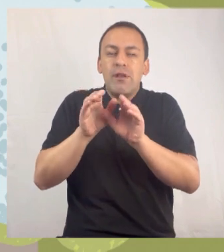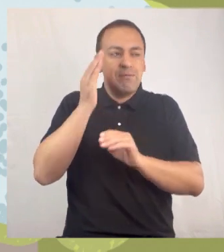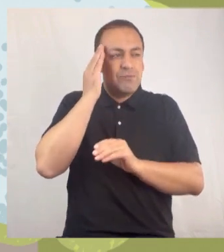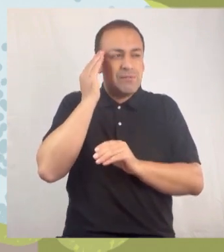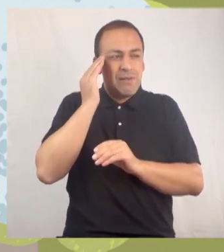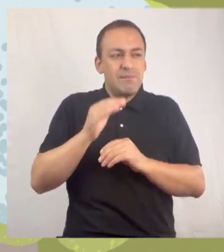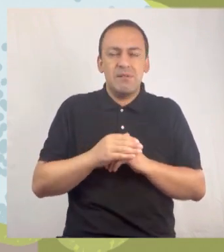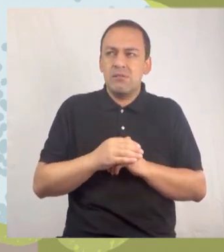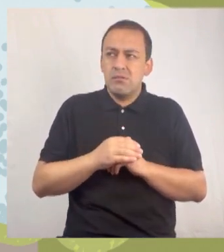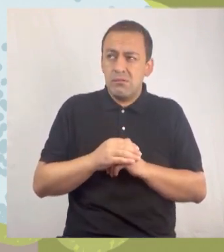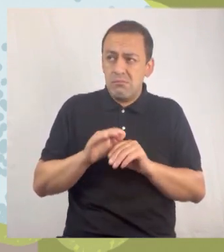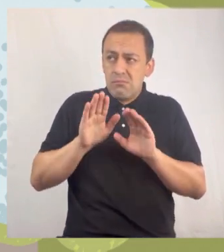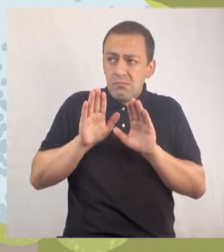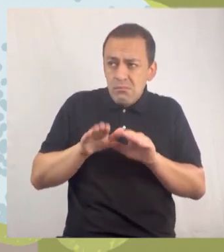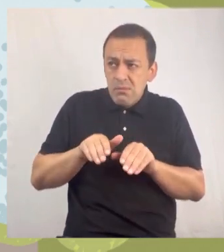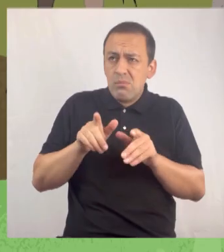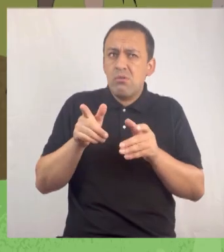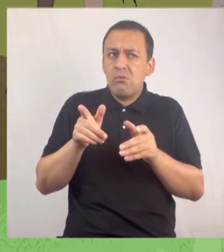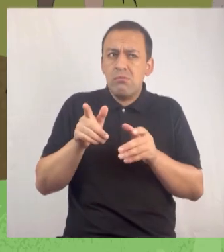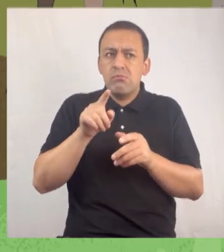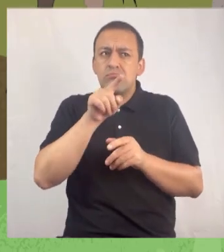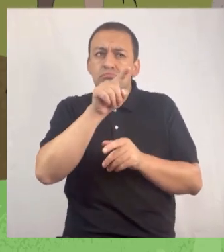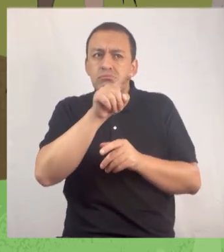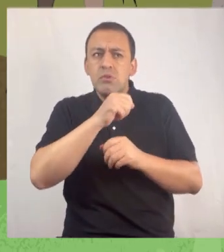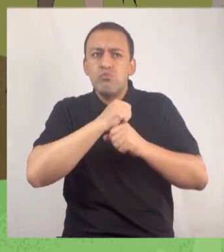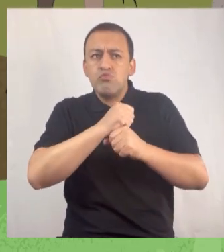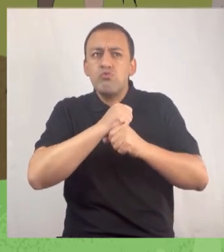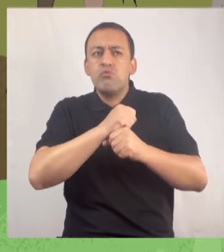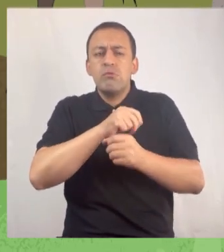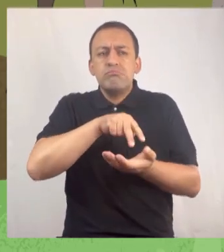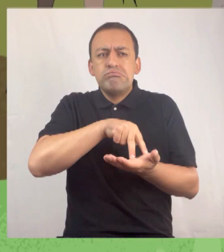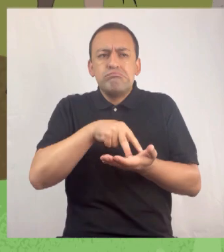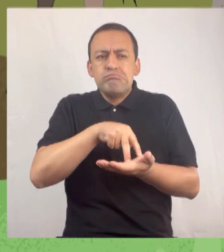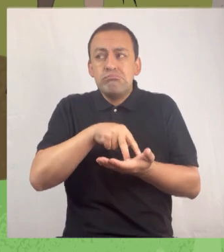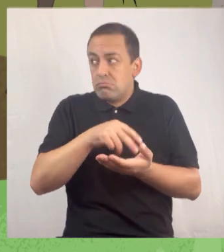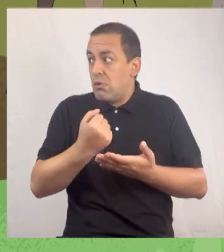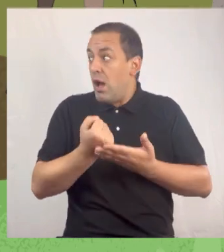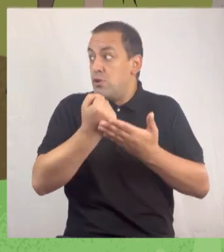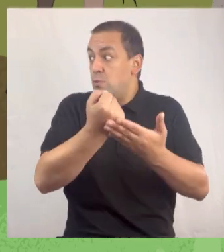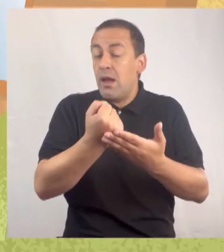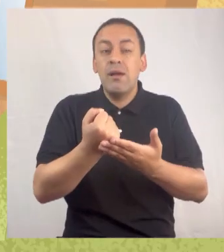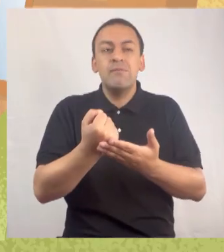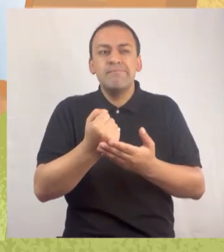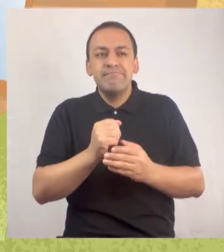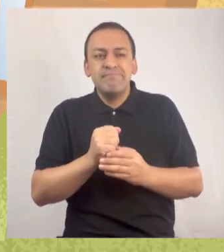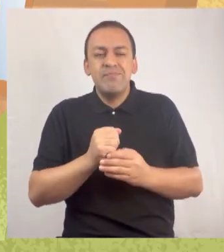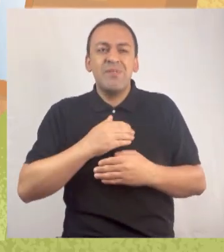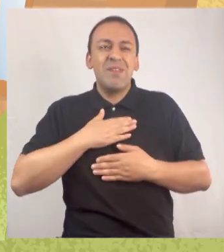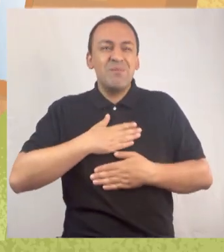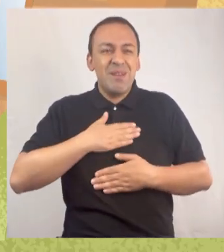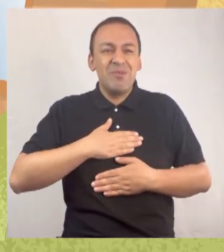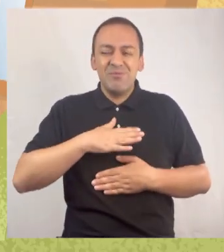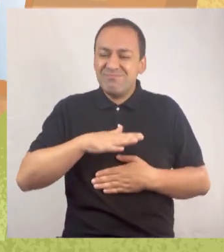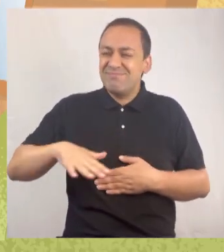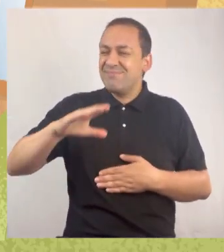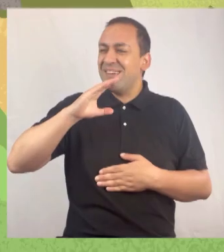su primer día de vuelo. ¿Es lo mismo que le pasa a ese pequeño caballito? ¡Vamos a ayudarle!